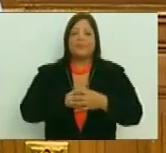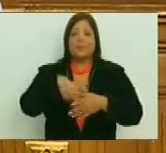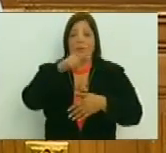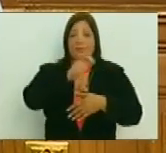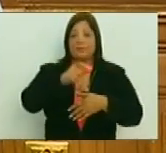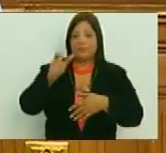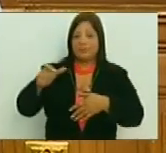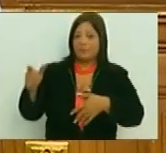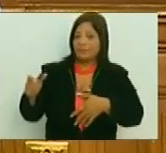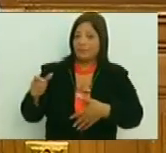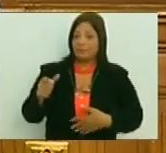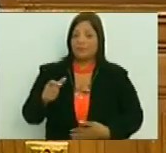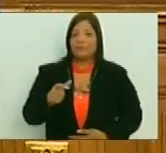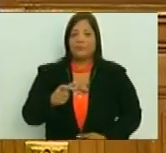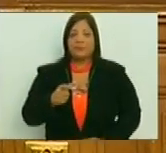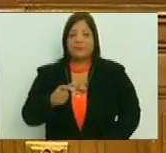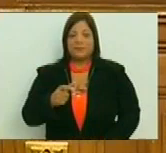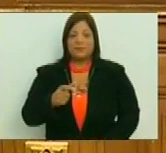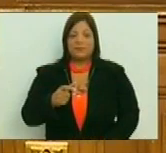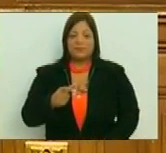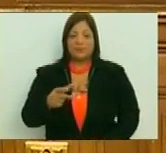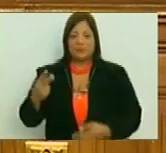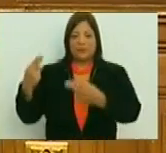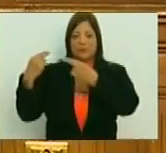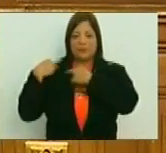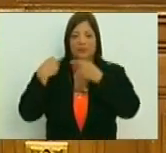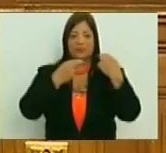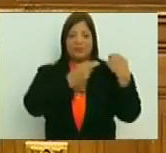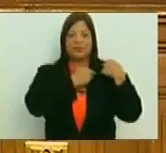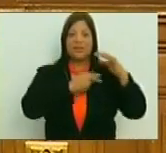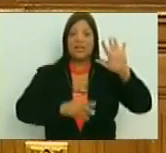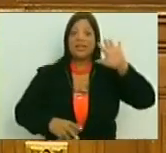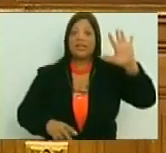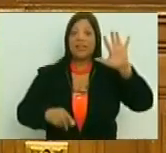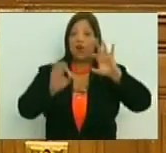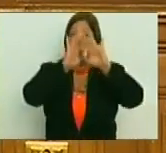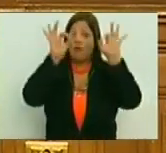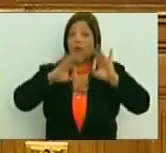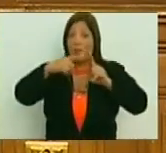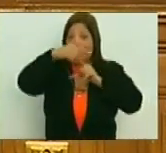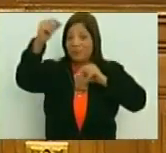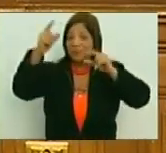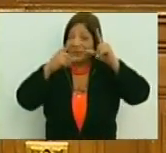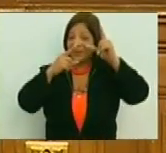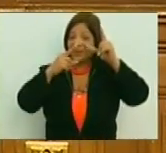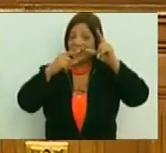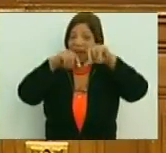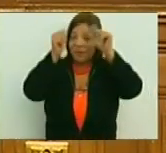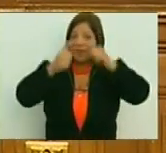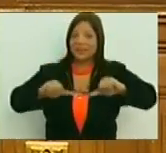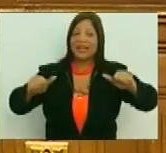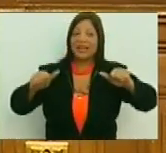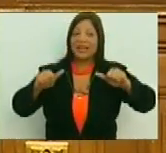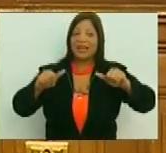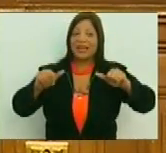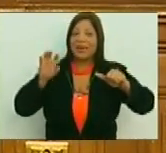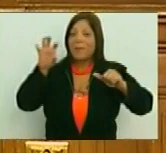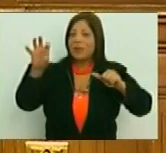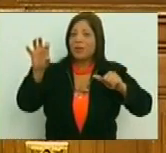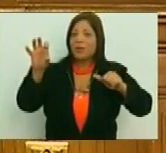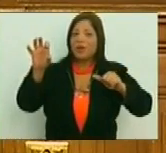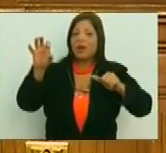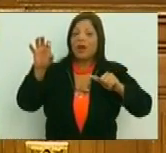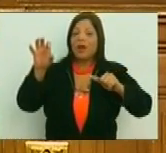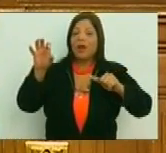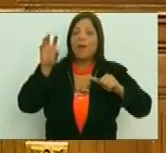son representantes de las cinco manifestaciones inmateriales que han sido